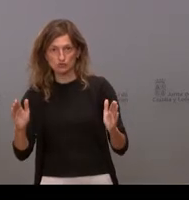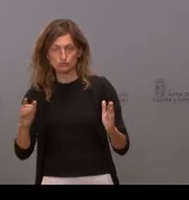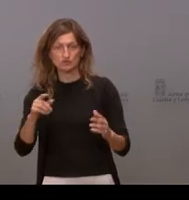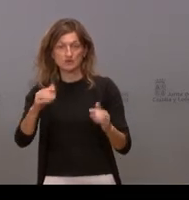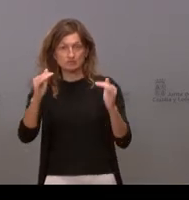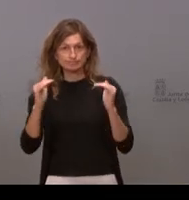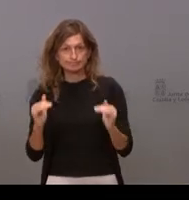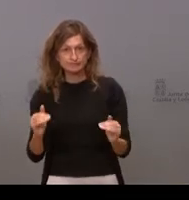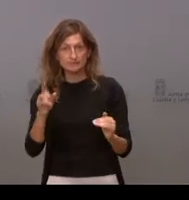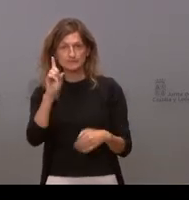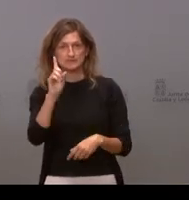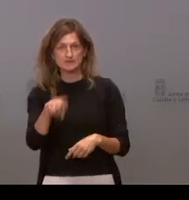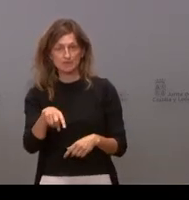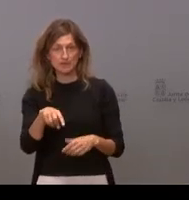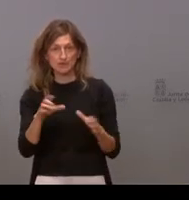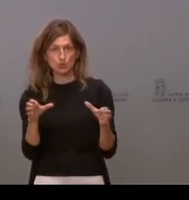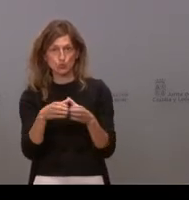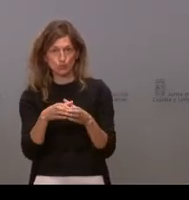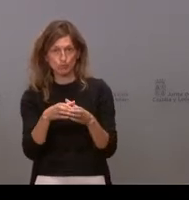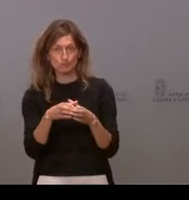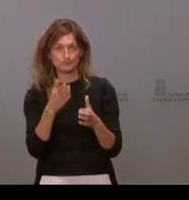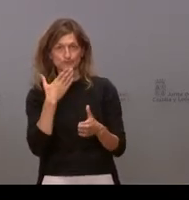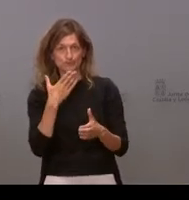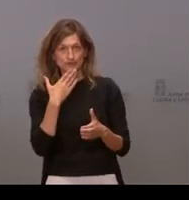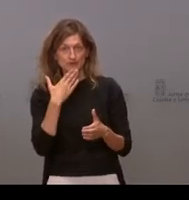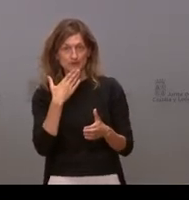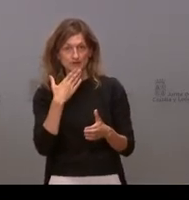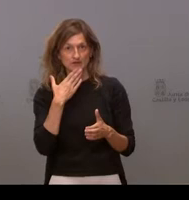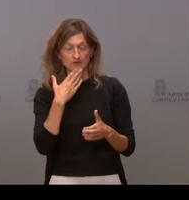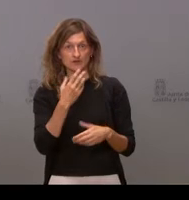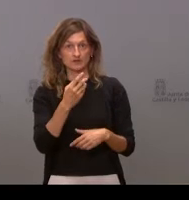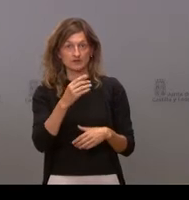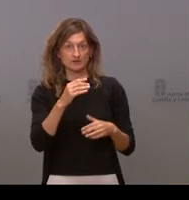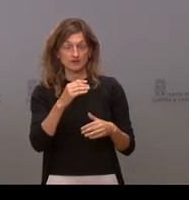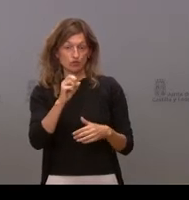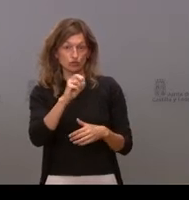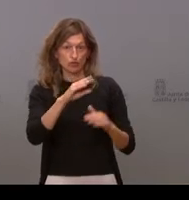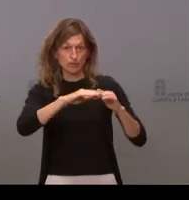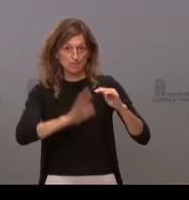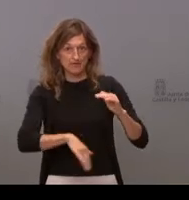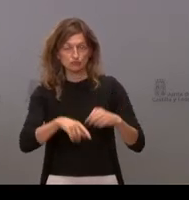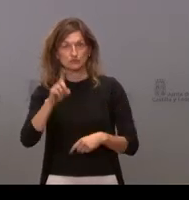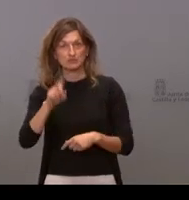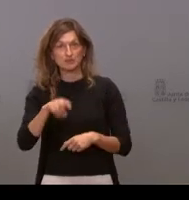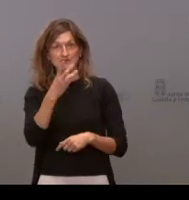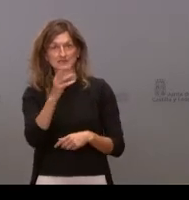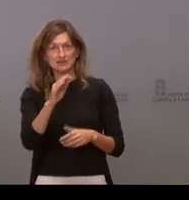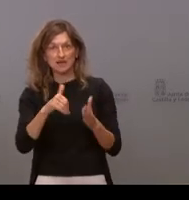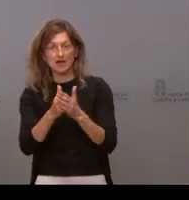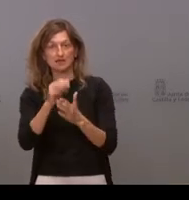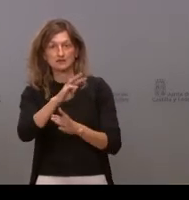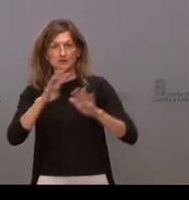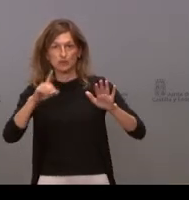evidentemente por el grupo también de los menores de 12 años y de los 30-39